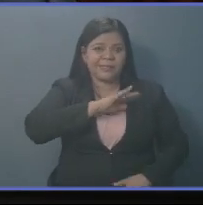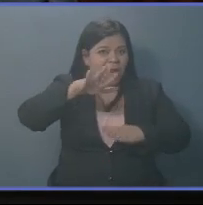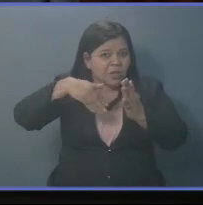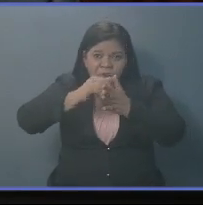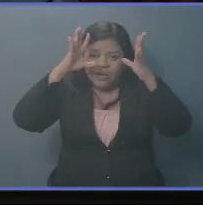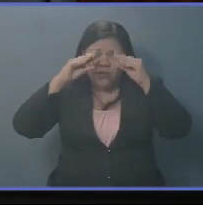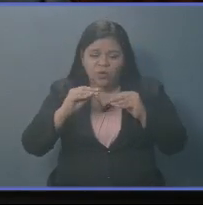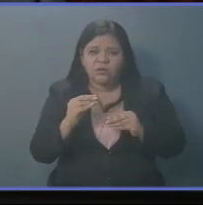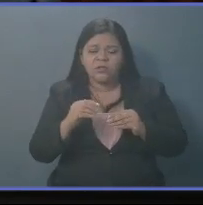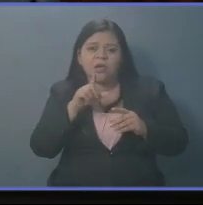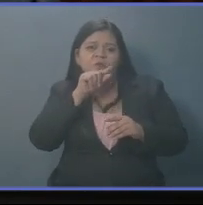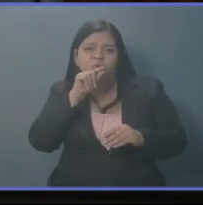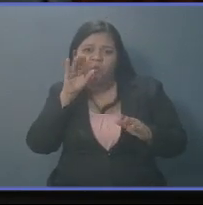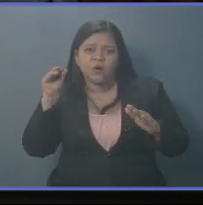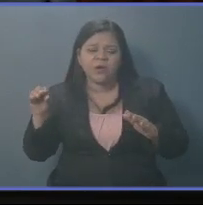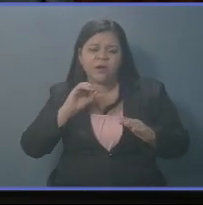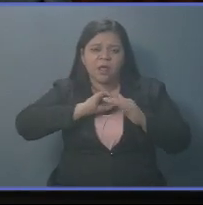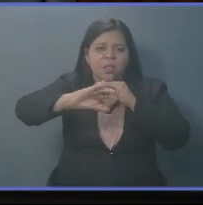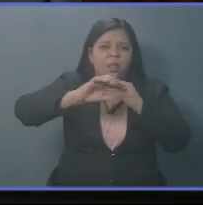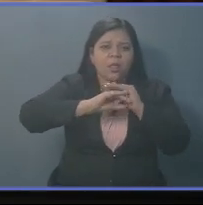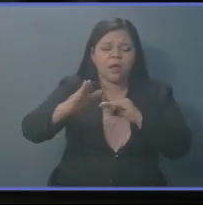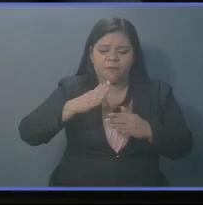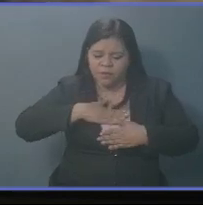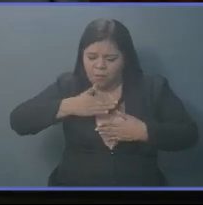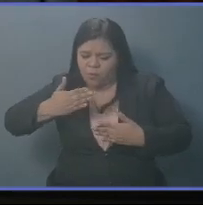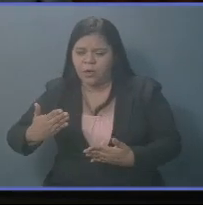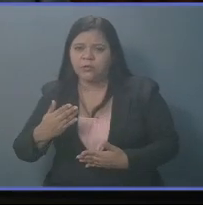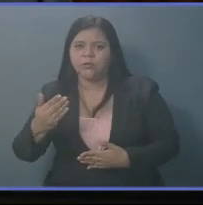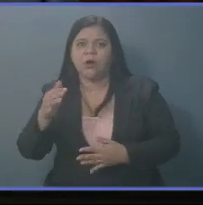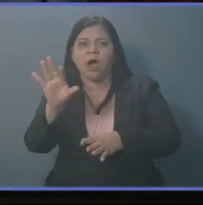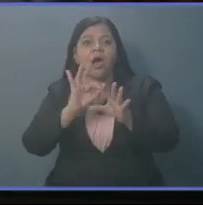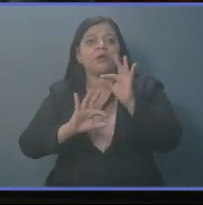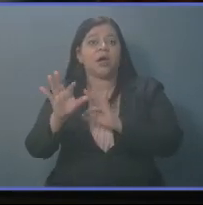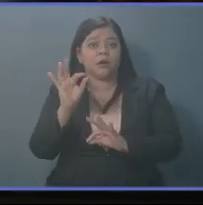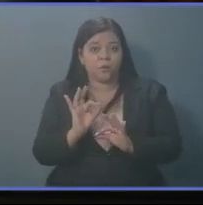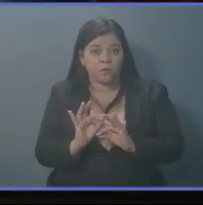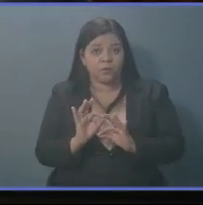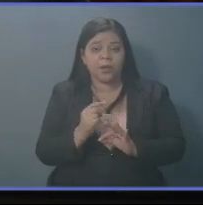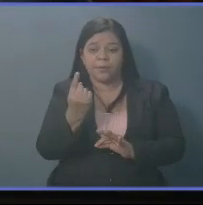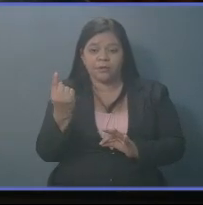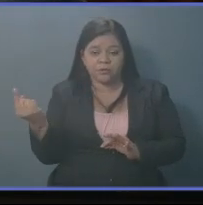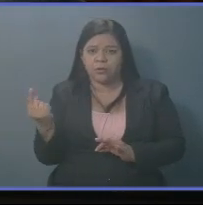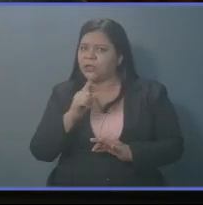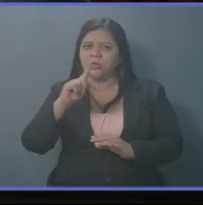poniendo a disposición su salario, incluyendo algunos que están adhonoren.